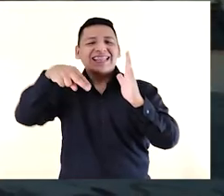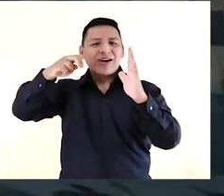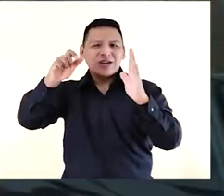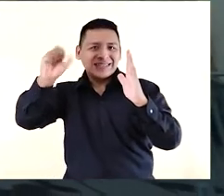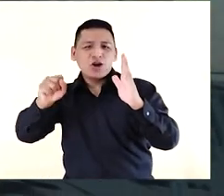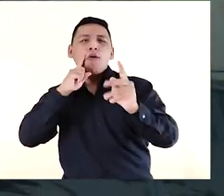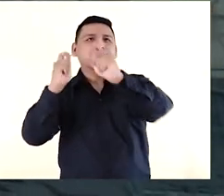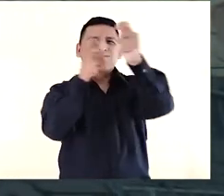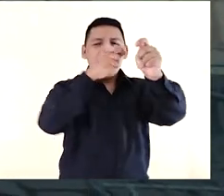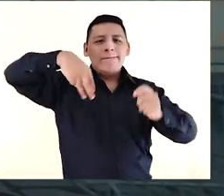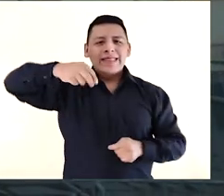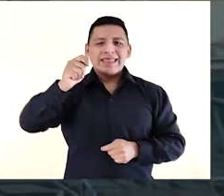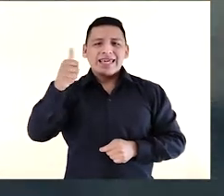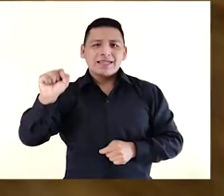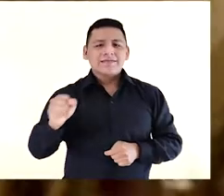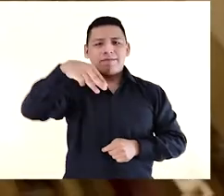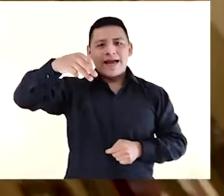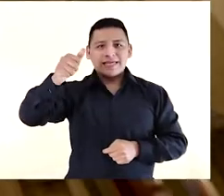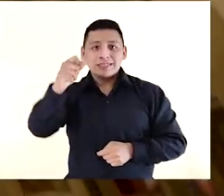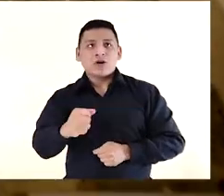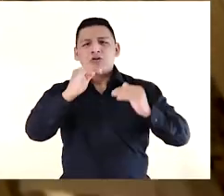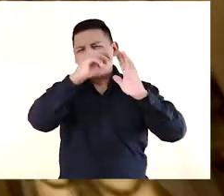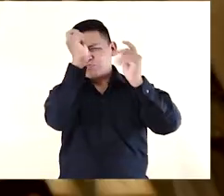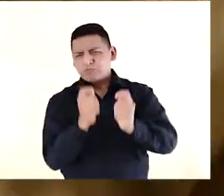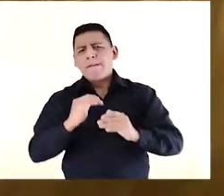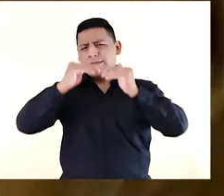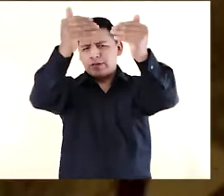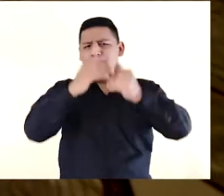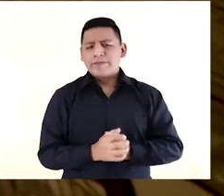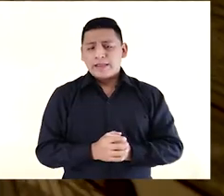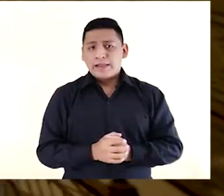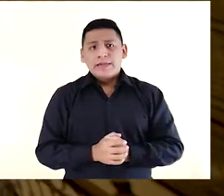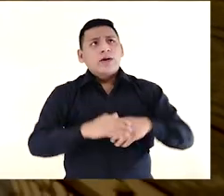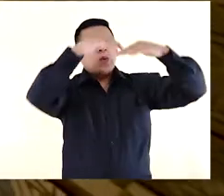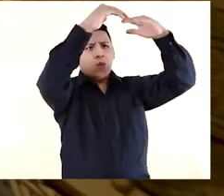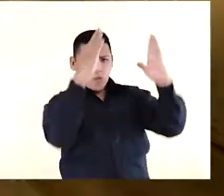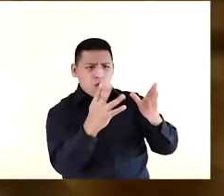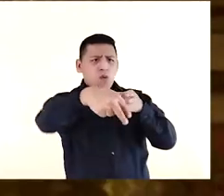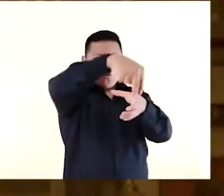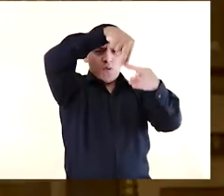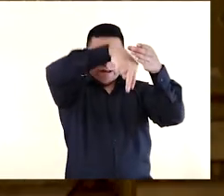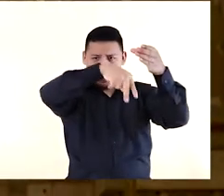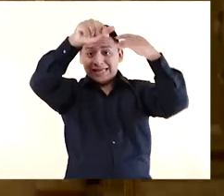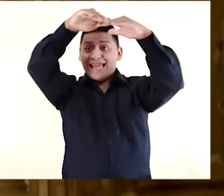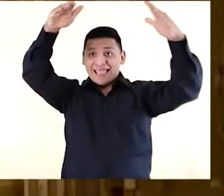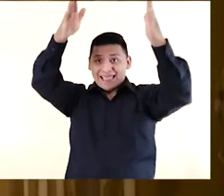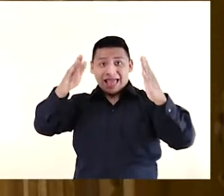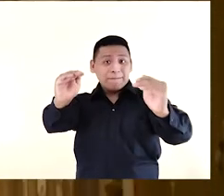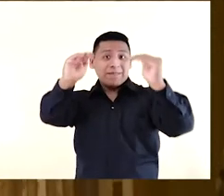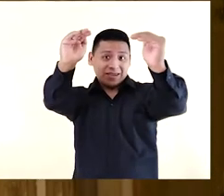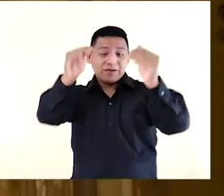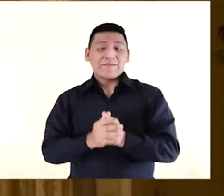neoclásicos interpretados por Matías Maestro en una intervención muy posterior, con los retablos, el púlpito y el